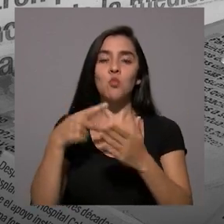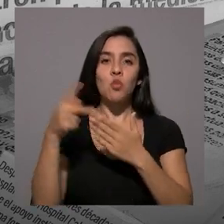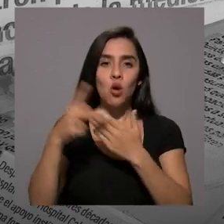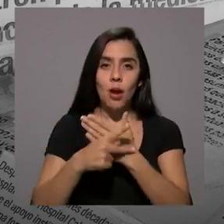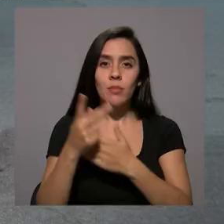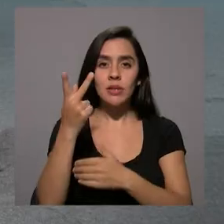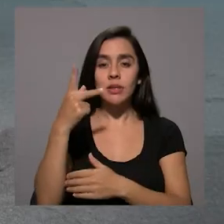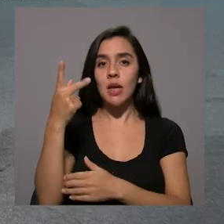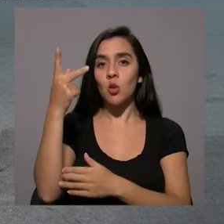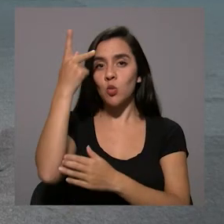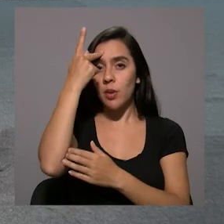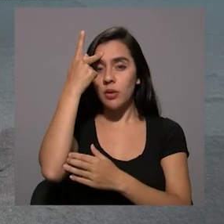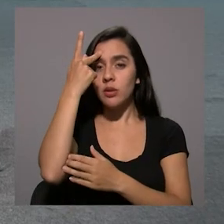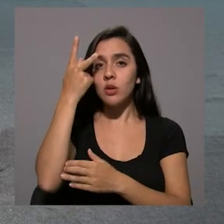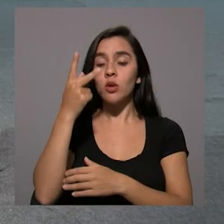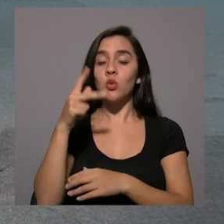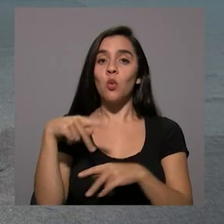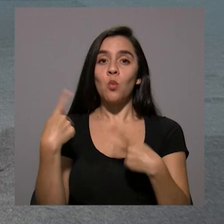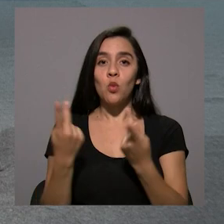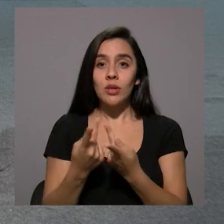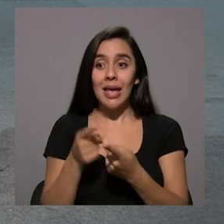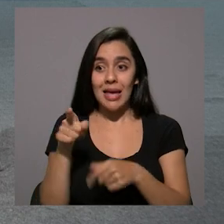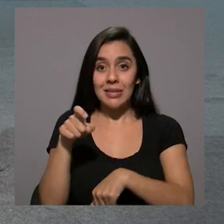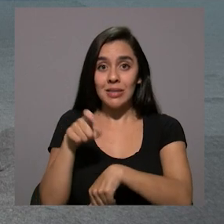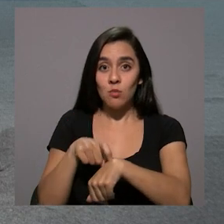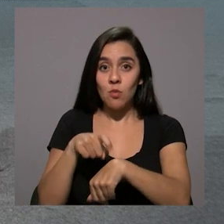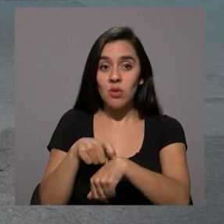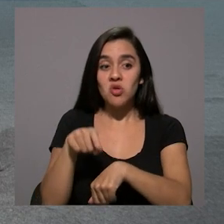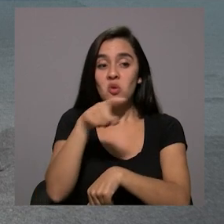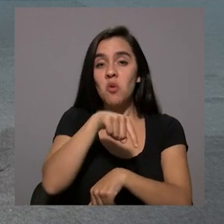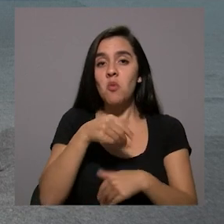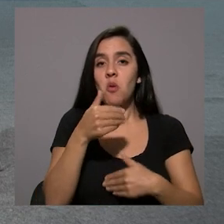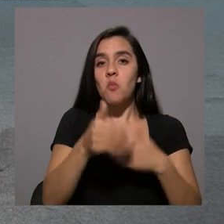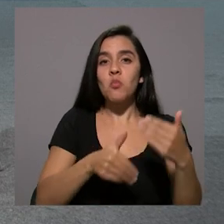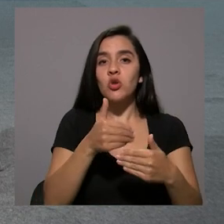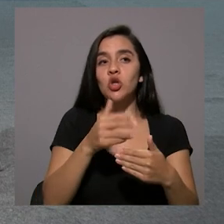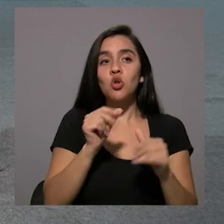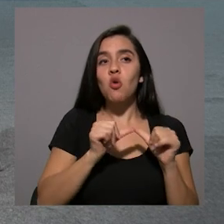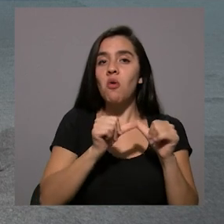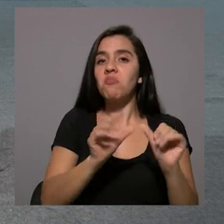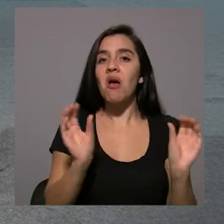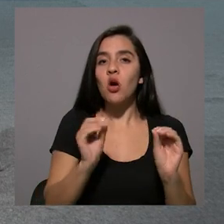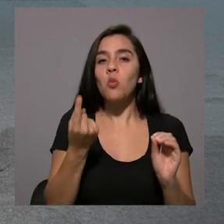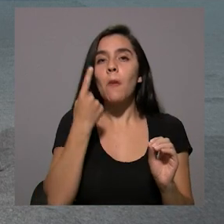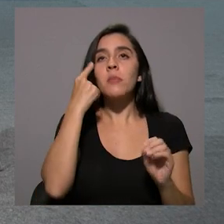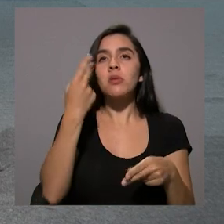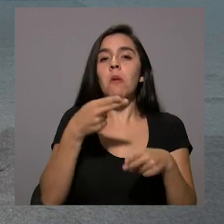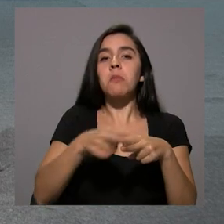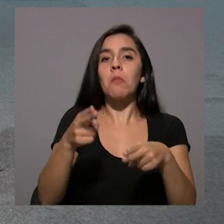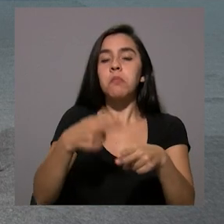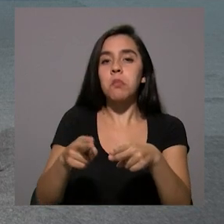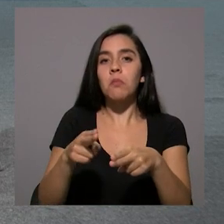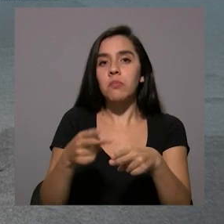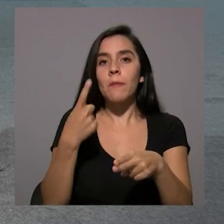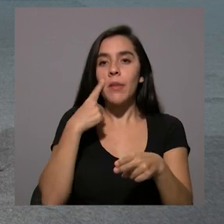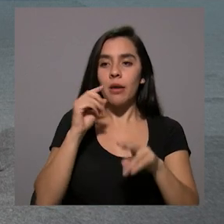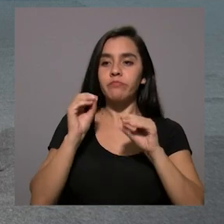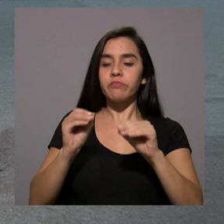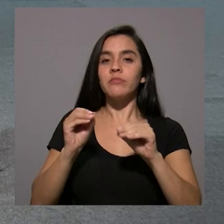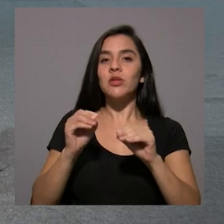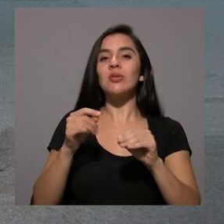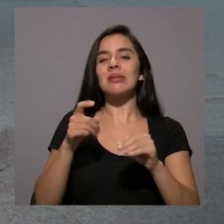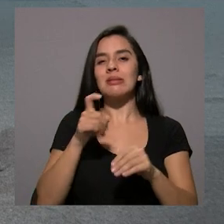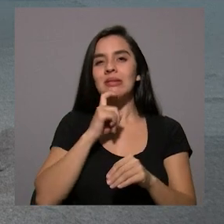de los partidos. Y eso hace que al momento de reclutar personas, como no se hacen procesos constantes de formación de